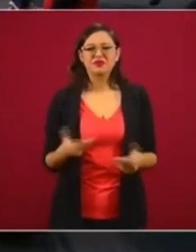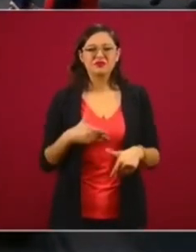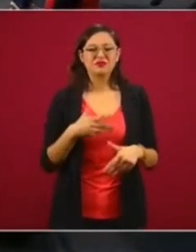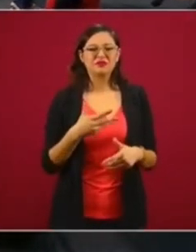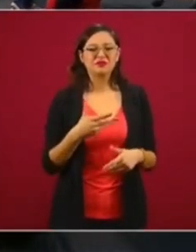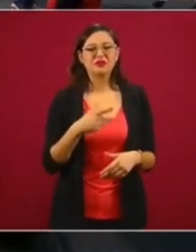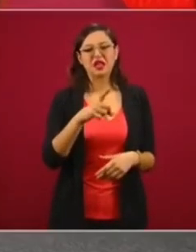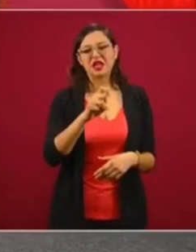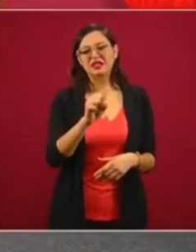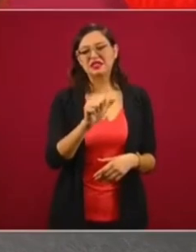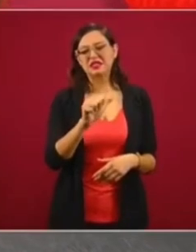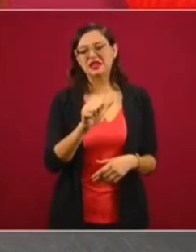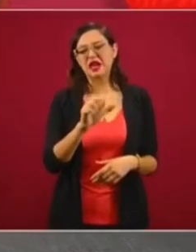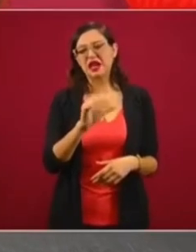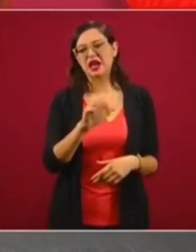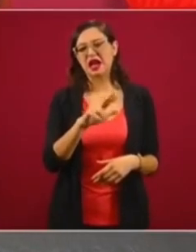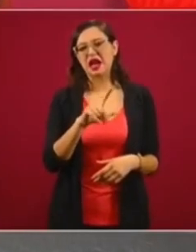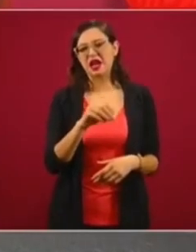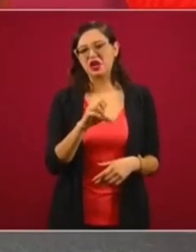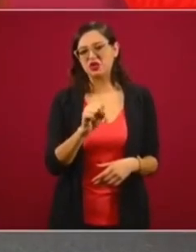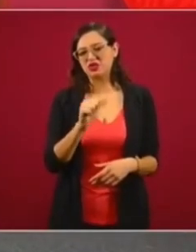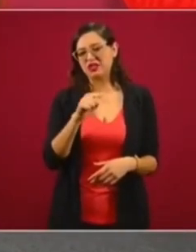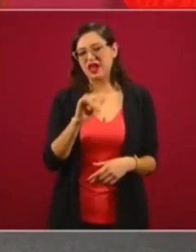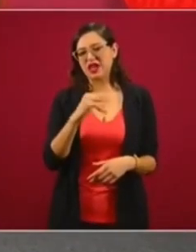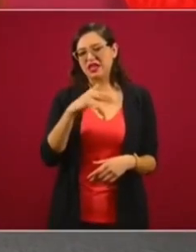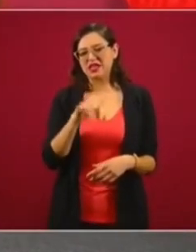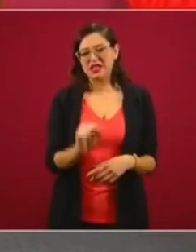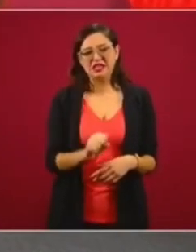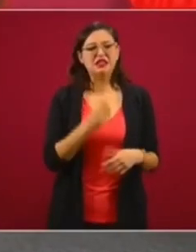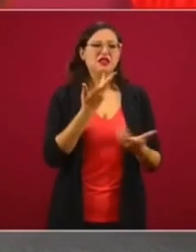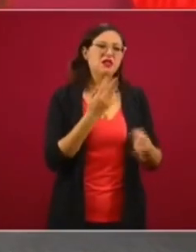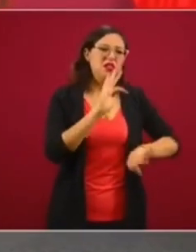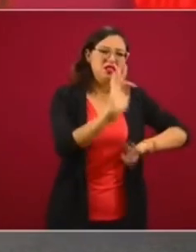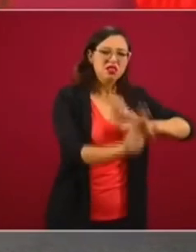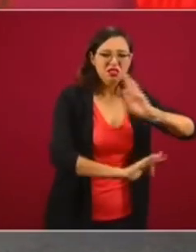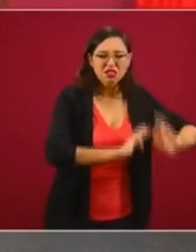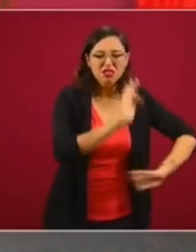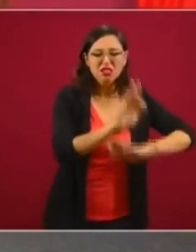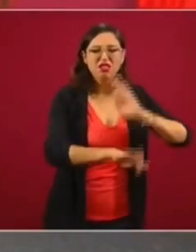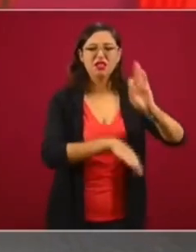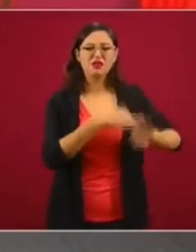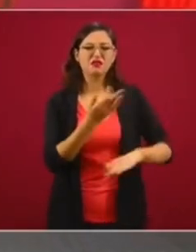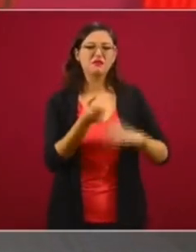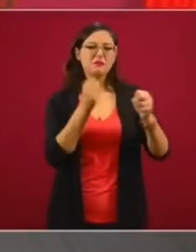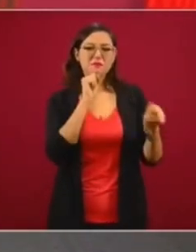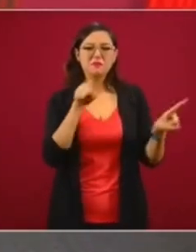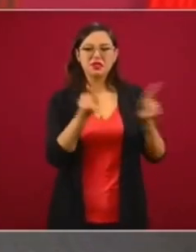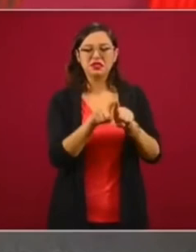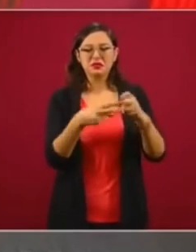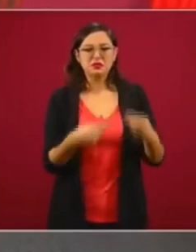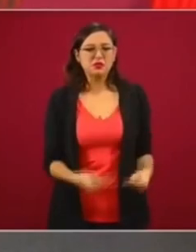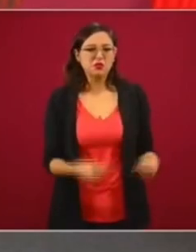con Carlos Salinas de Gortari y con los negocios,